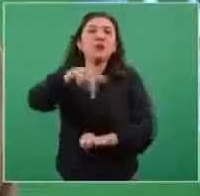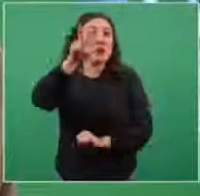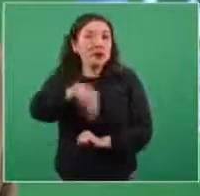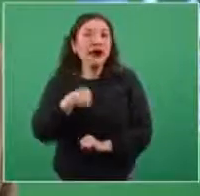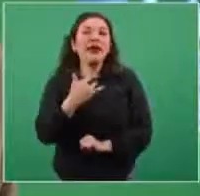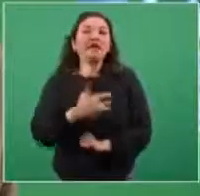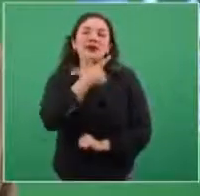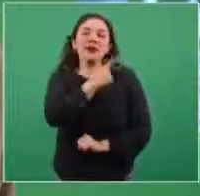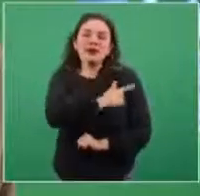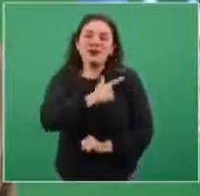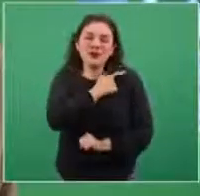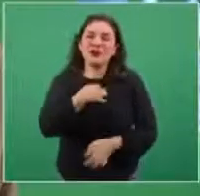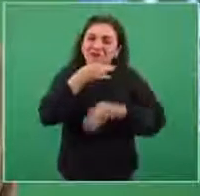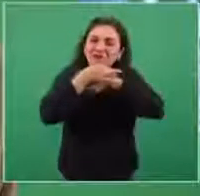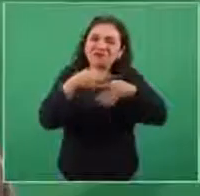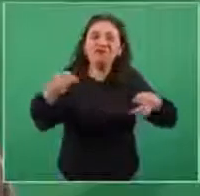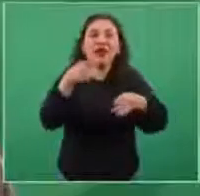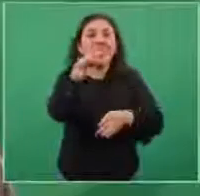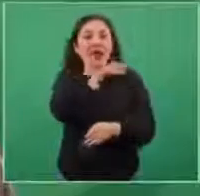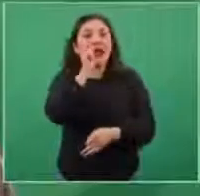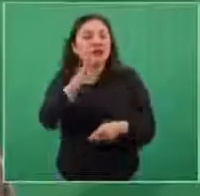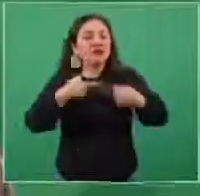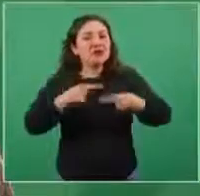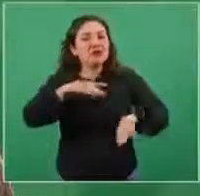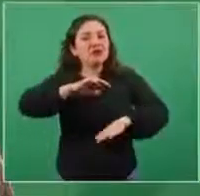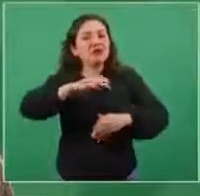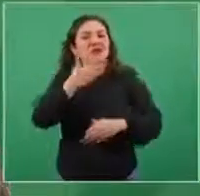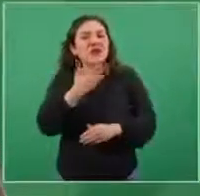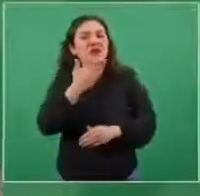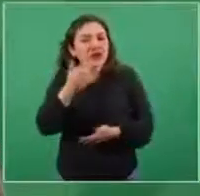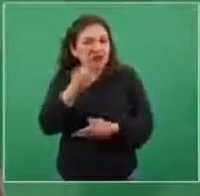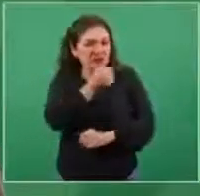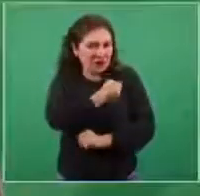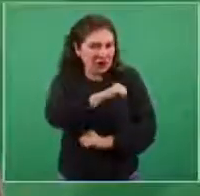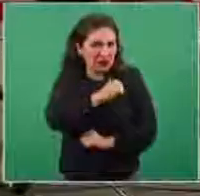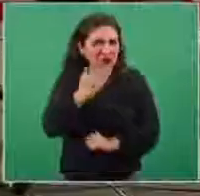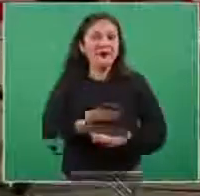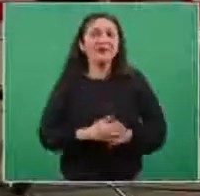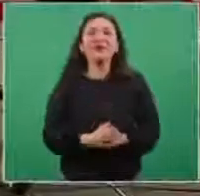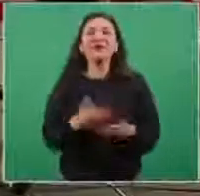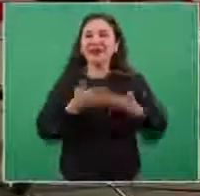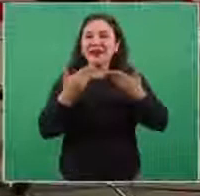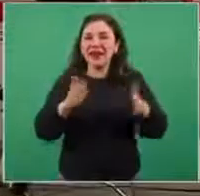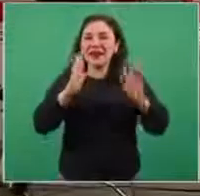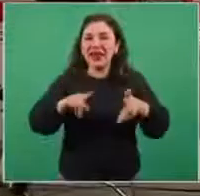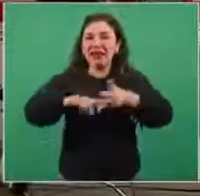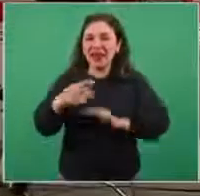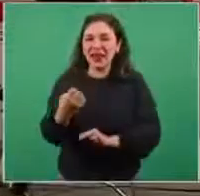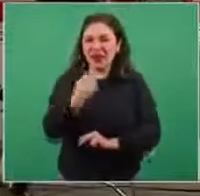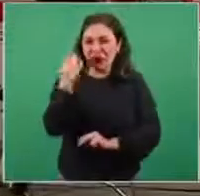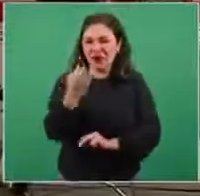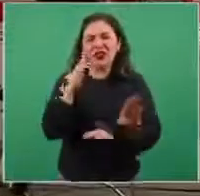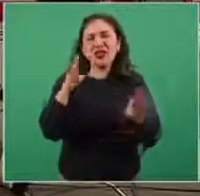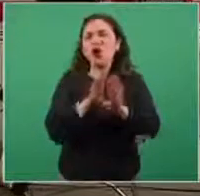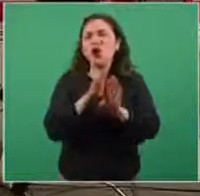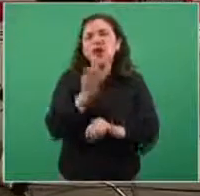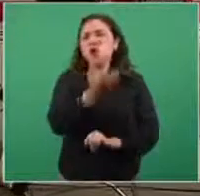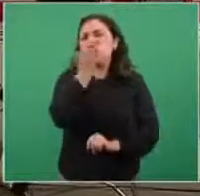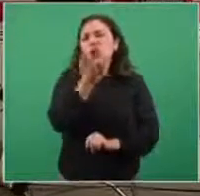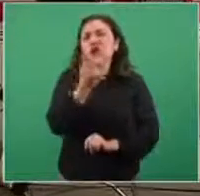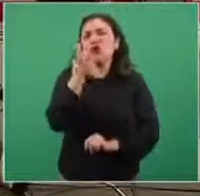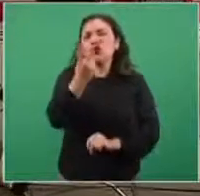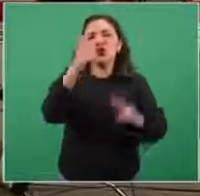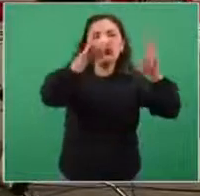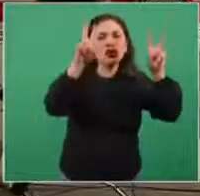gusto informar que está evolucionando muy, muy bien. Y vamos a empezar la conferencia de prensa, como es costumbre, con los dos